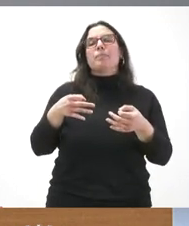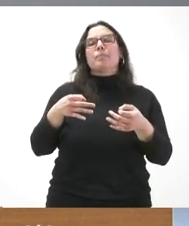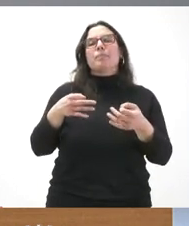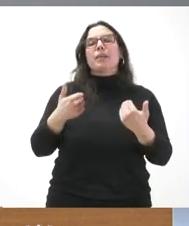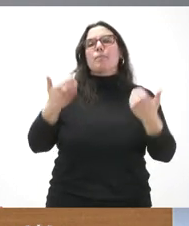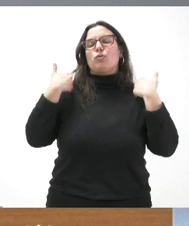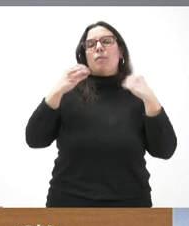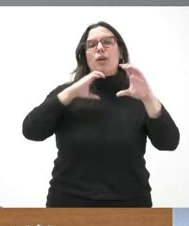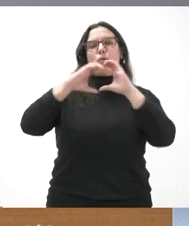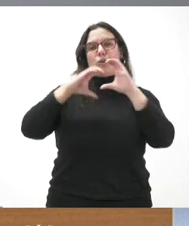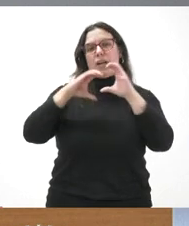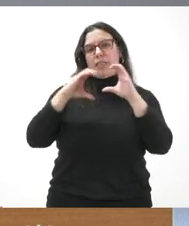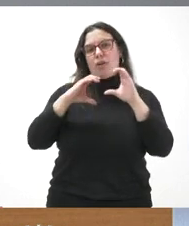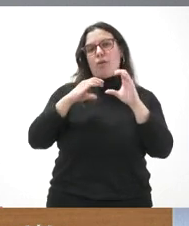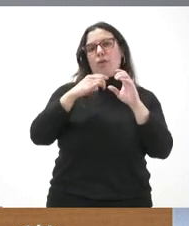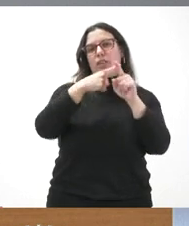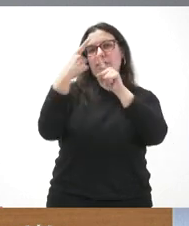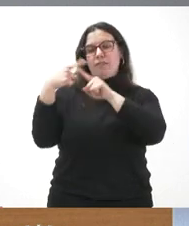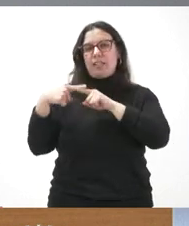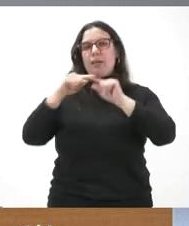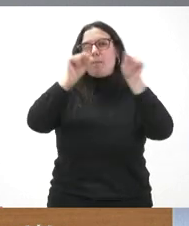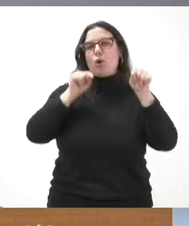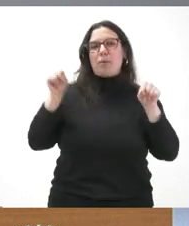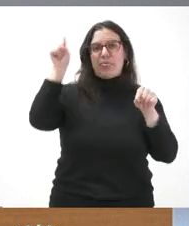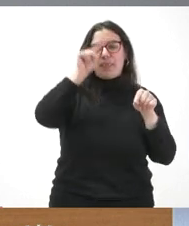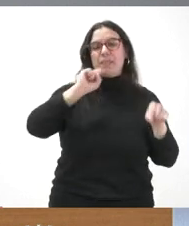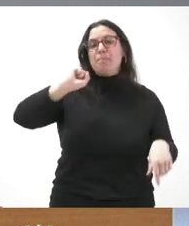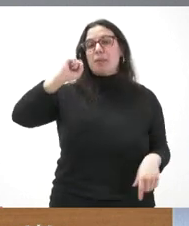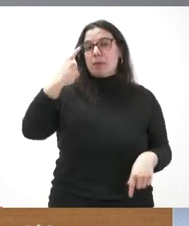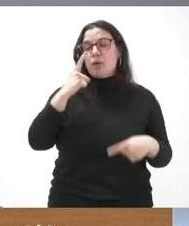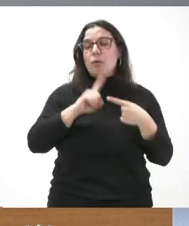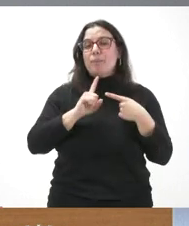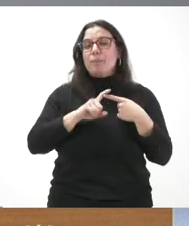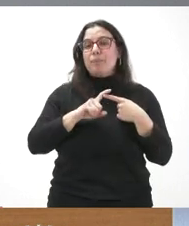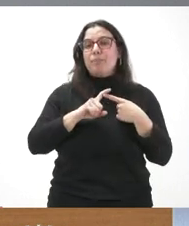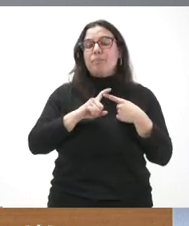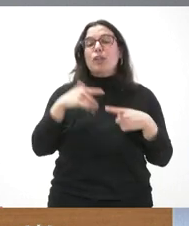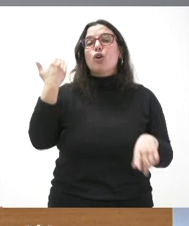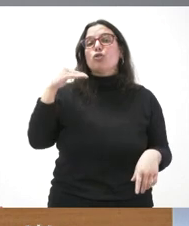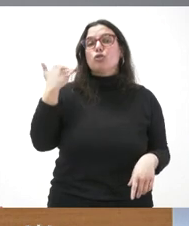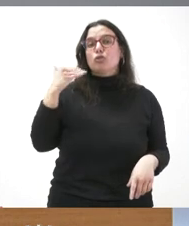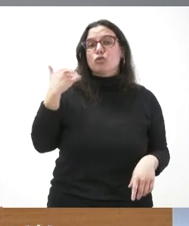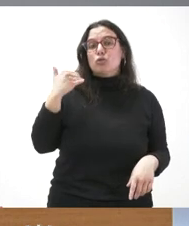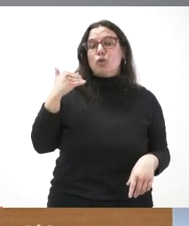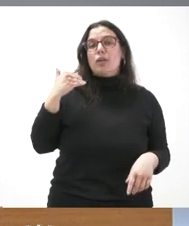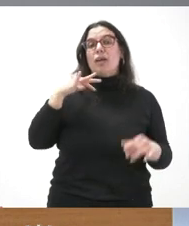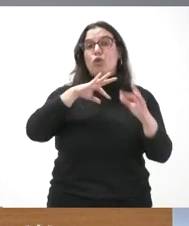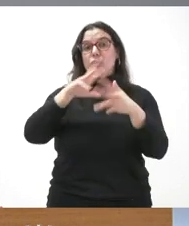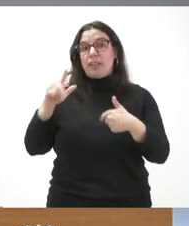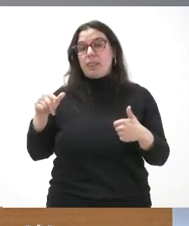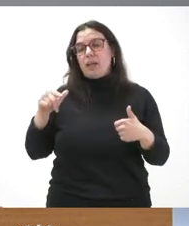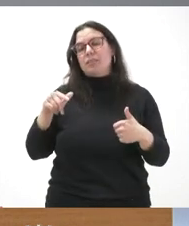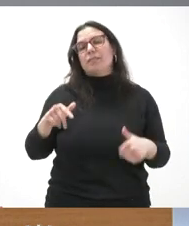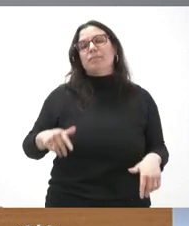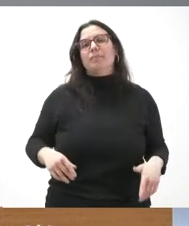comunicación de los diferentes medios provinciales. Vamos en primer lugar hasta Soria. Allí en Soria Noticias tenemos